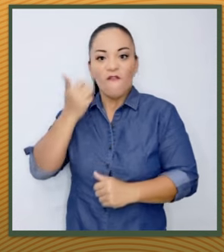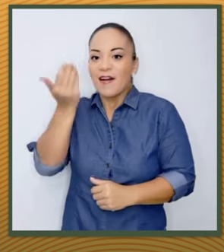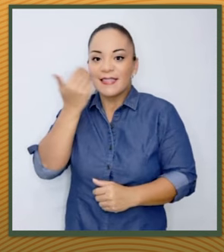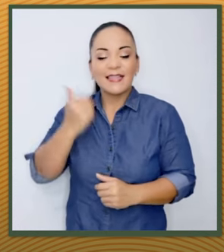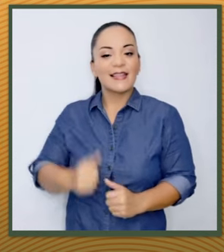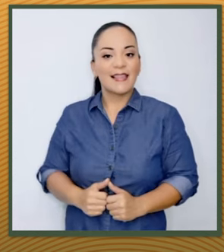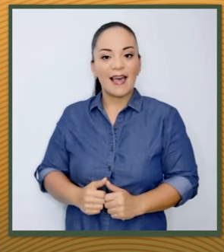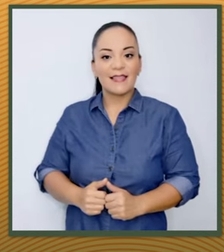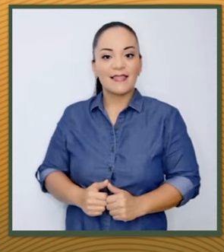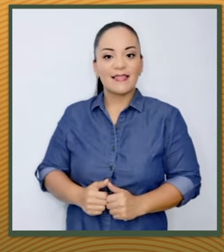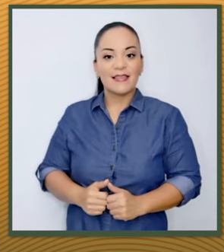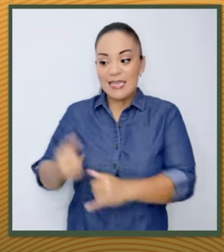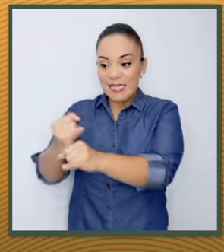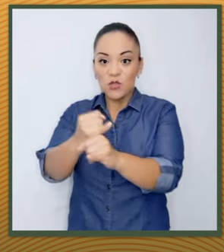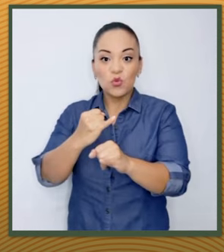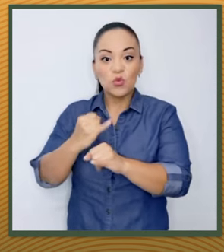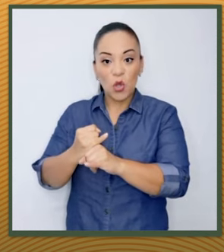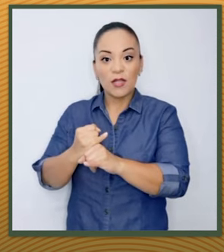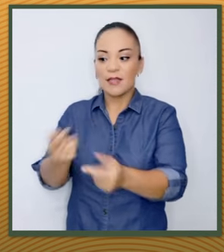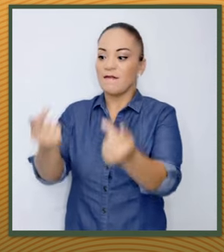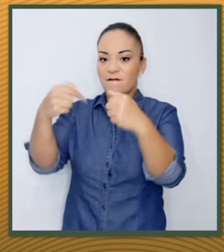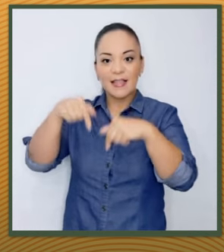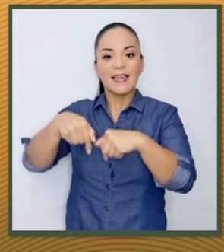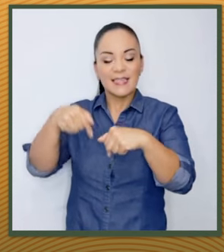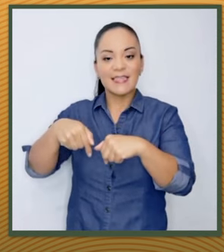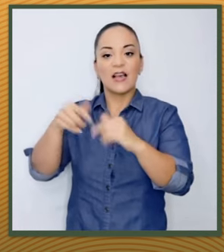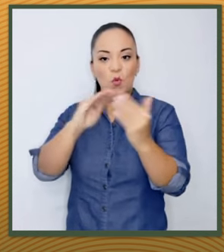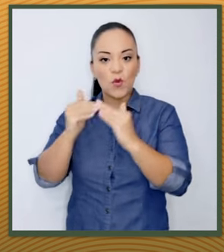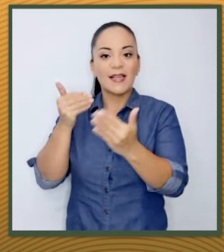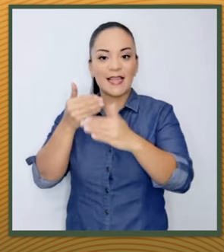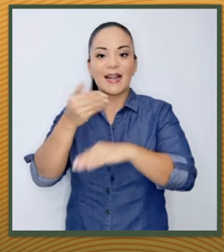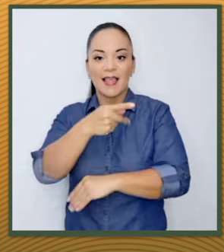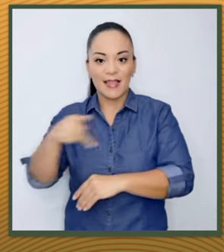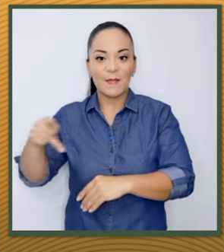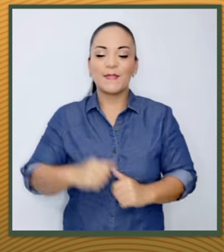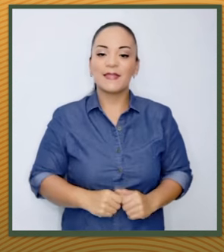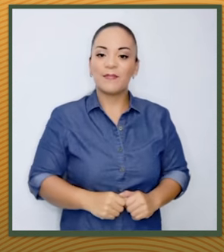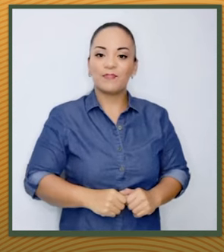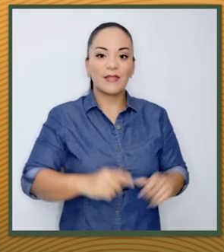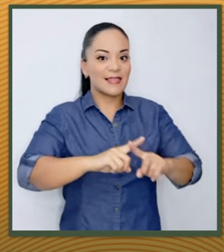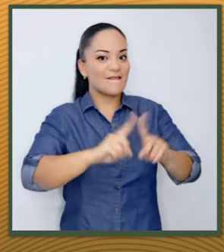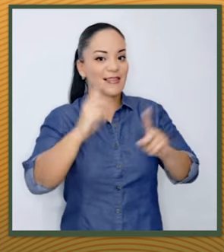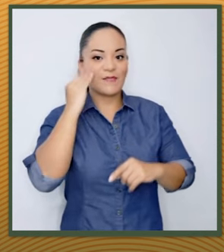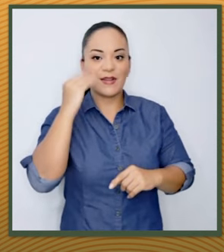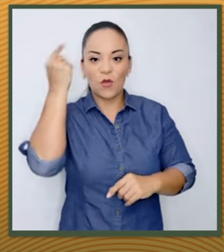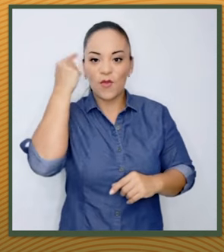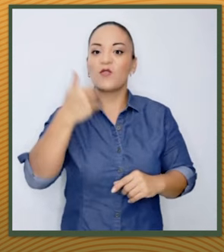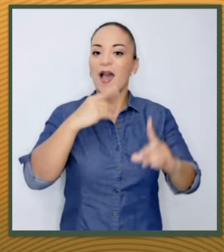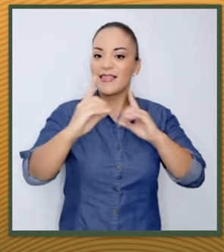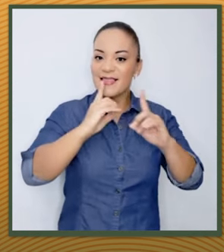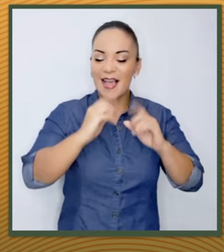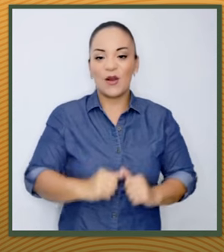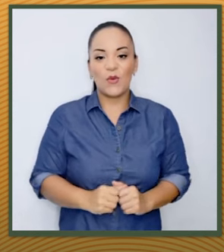las facilidades, nos ha traído las instituciones a las comunidades costeras. experiencia abismal con este gobierno, hay